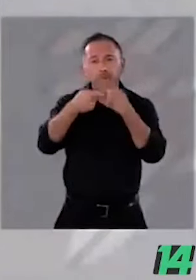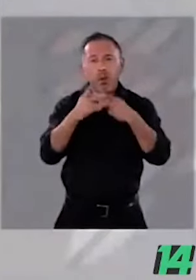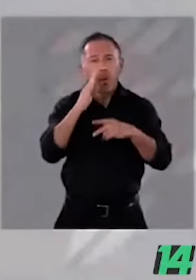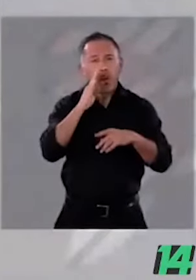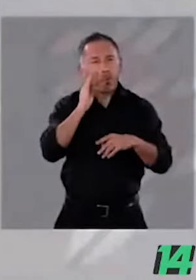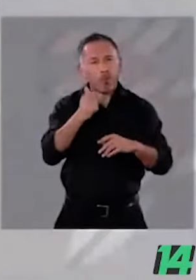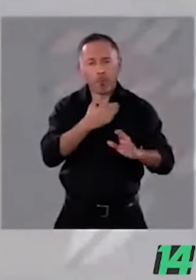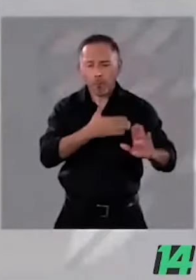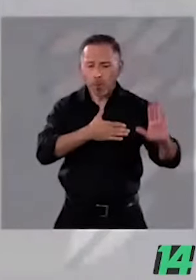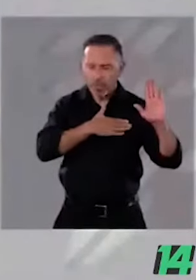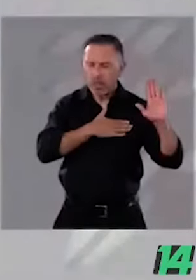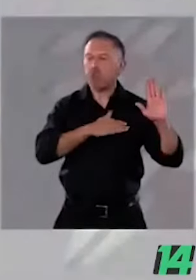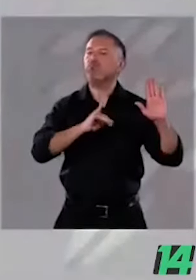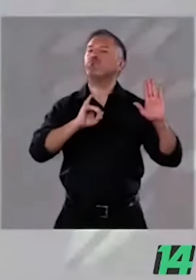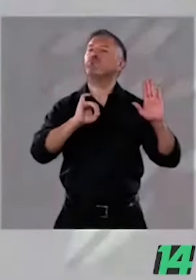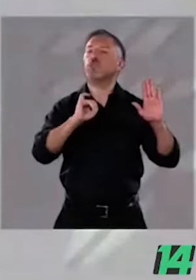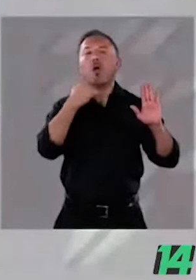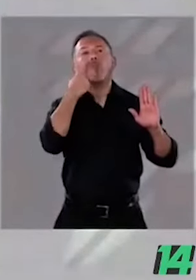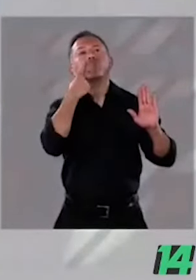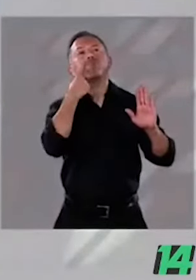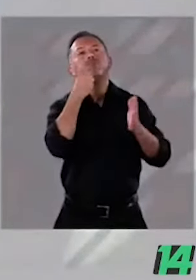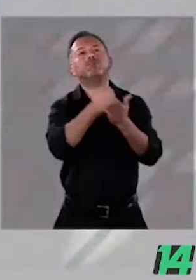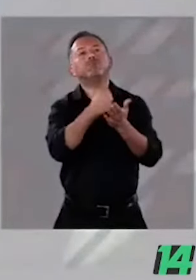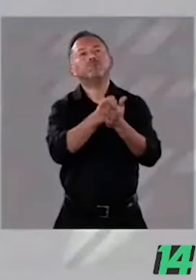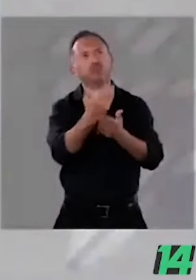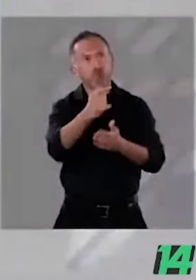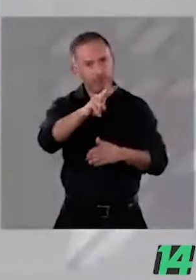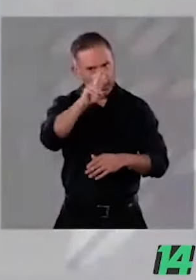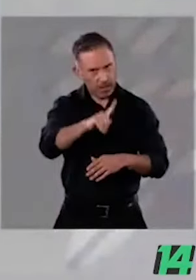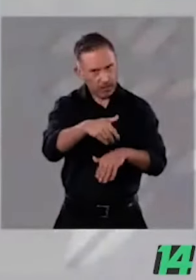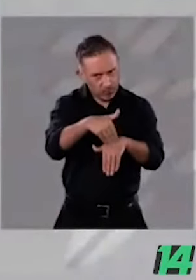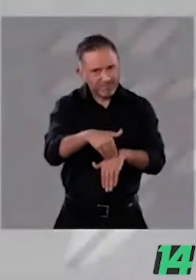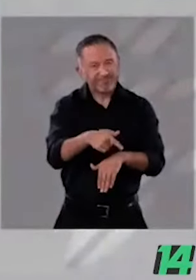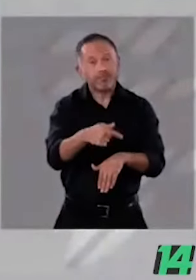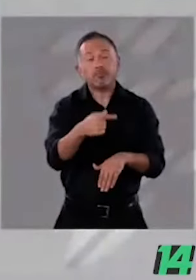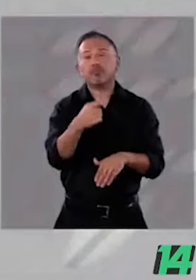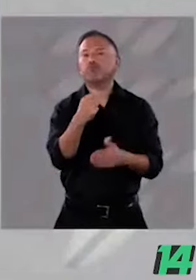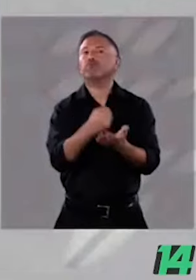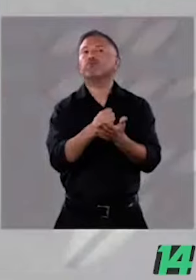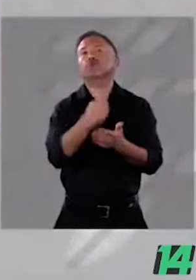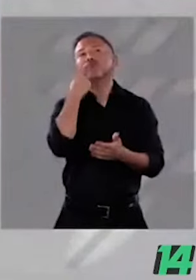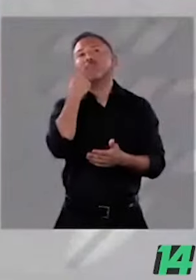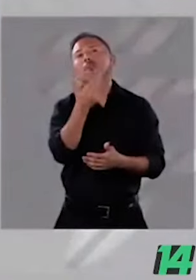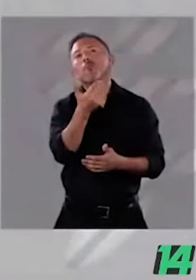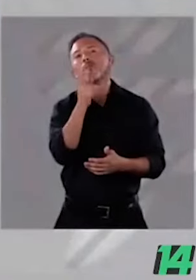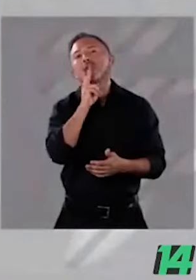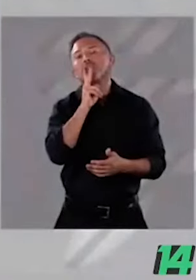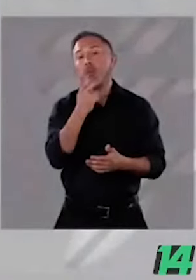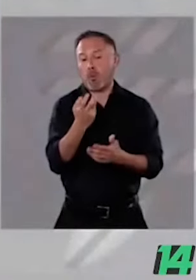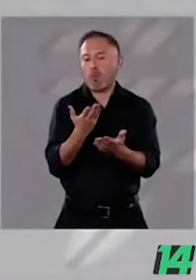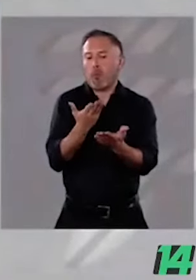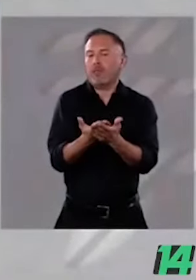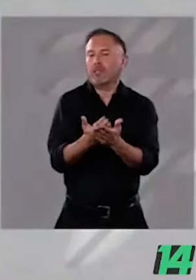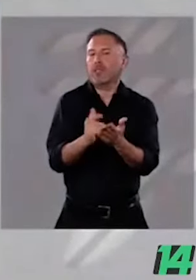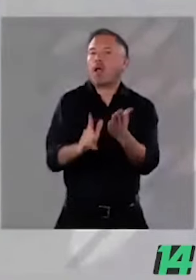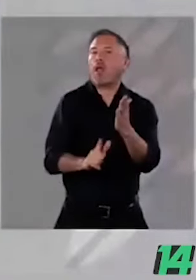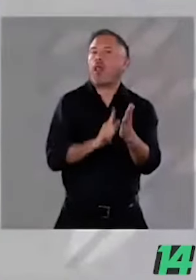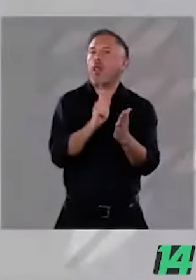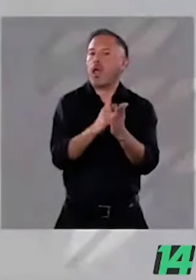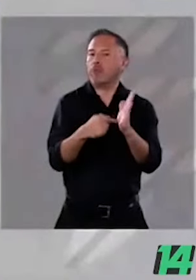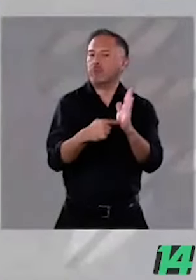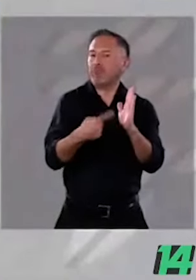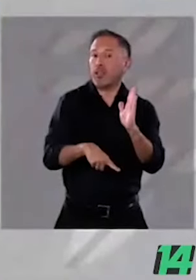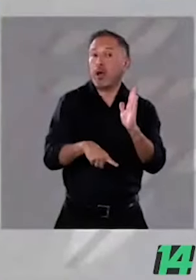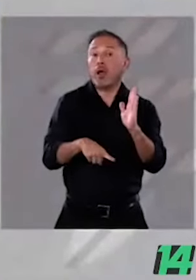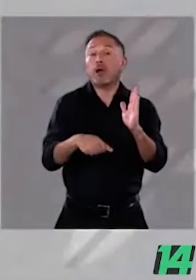compromisos que se hacen en campaña sean exigibles. Por eso presentamos una ley de resultados garantizados para que las ciudadanas y los ciudadanos puedan llamar